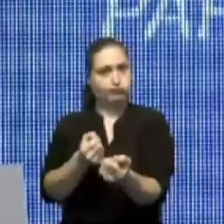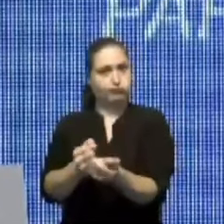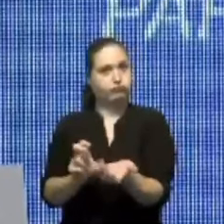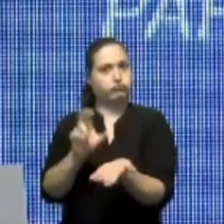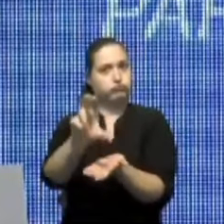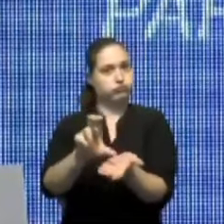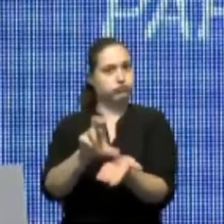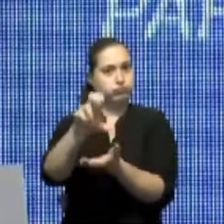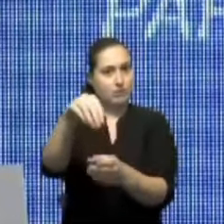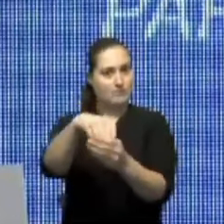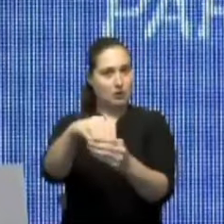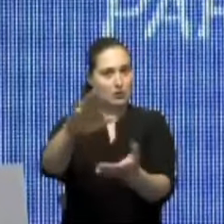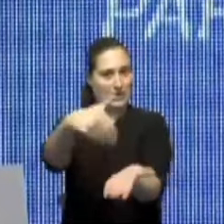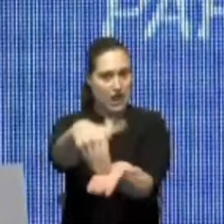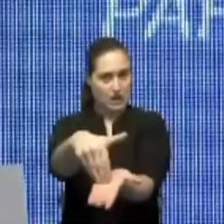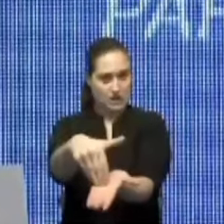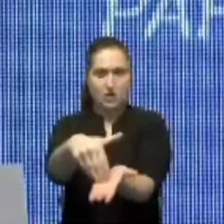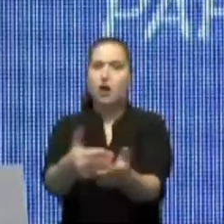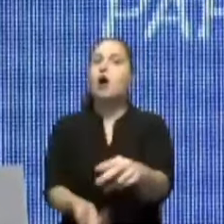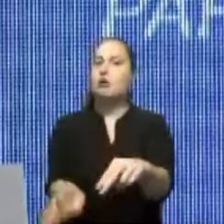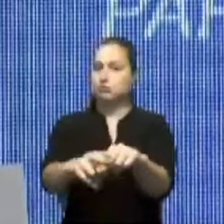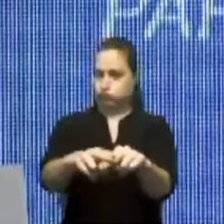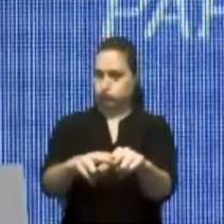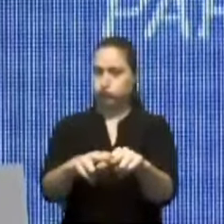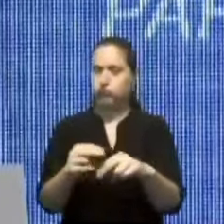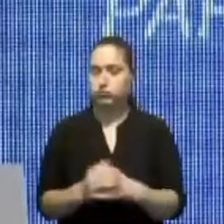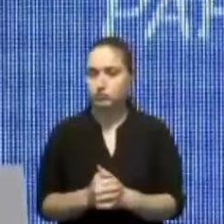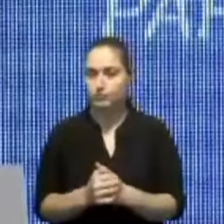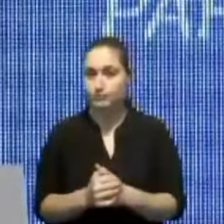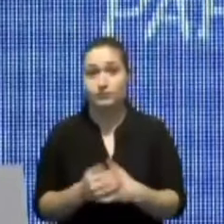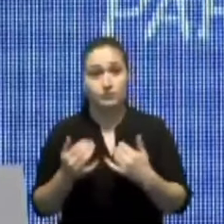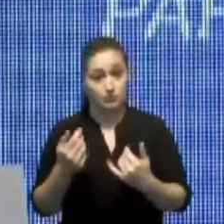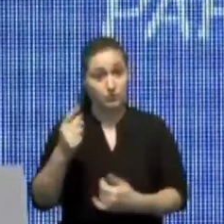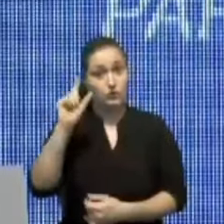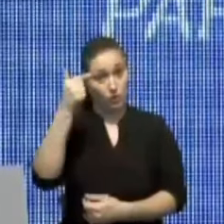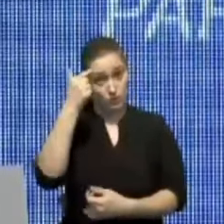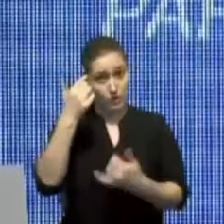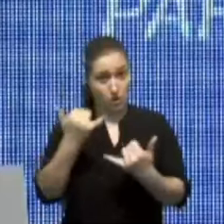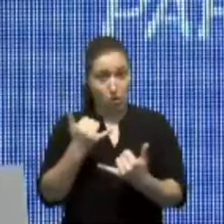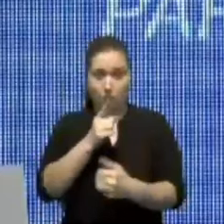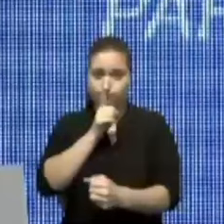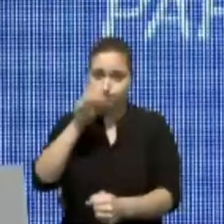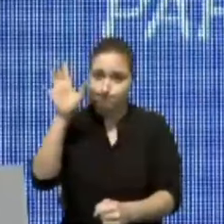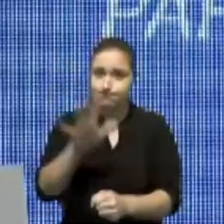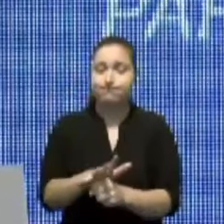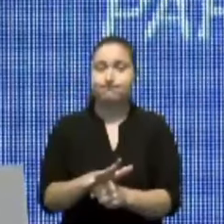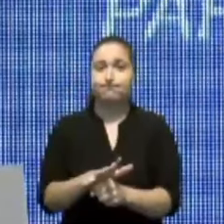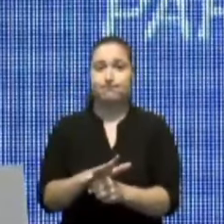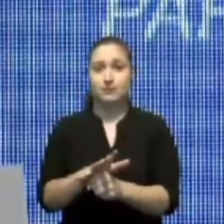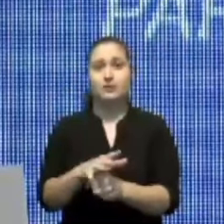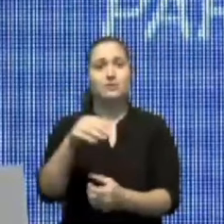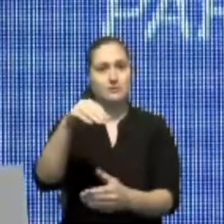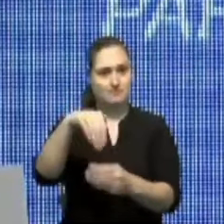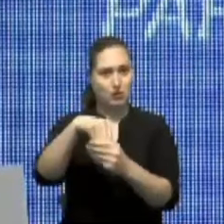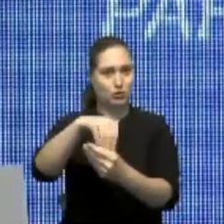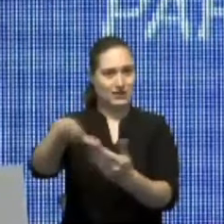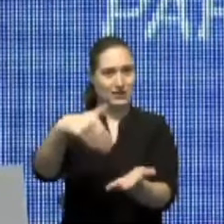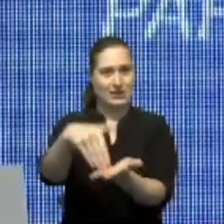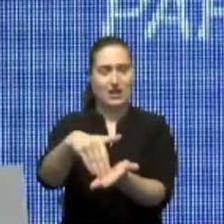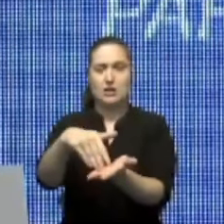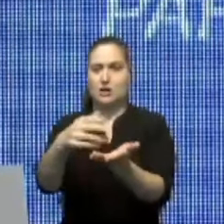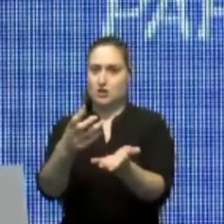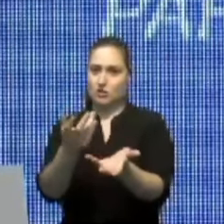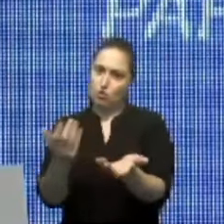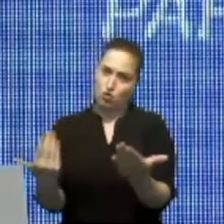realizando y es parte del compromiso de este gobierno de lograr una recapitalización del Banco Central lo